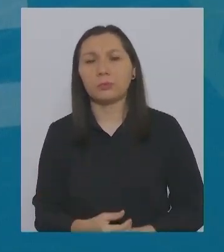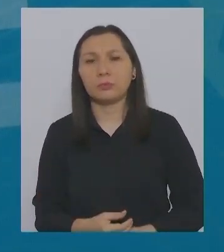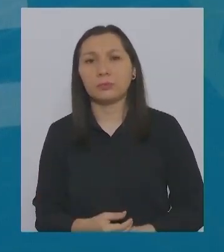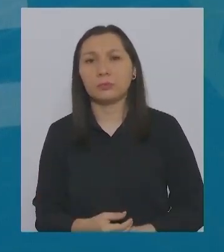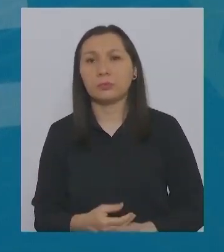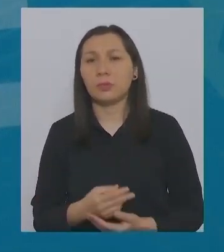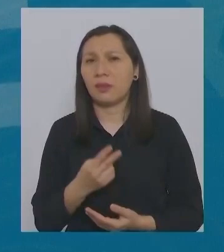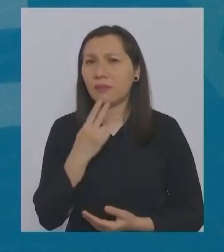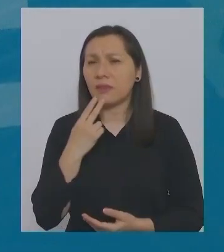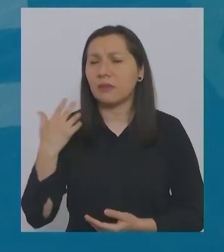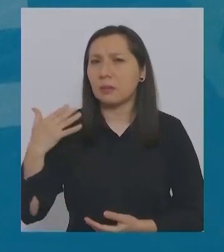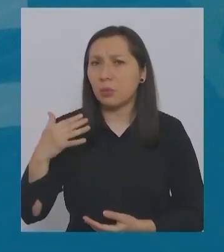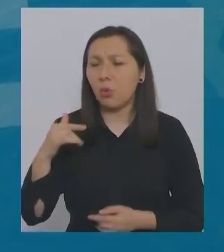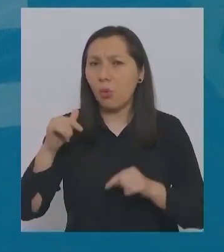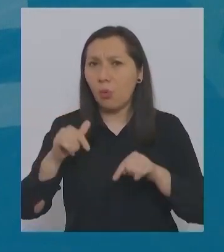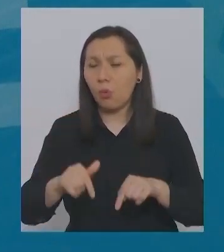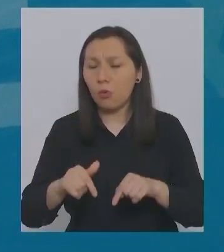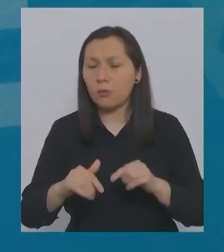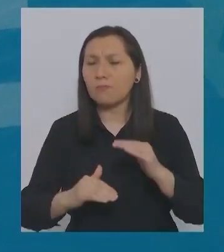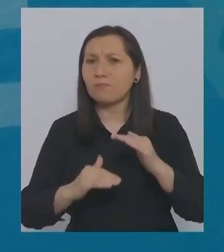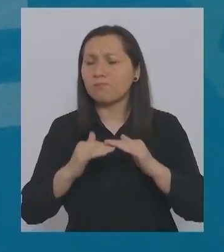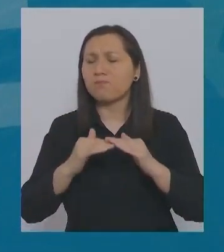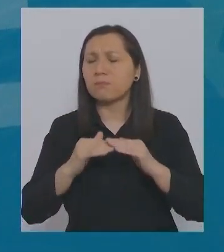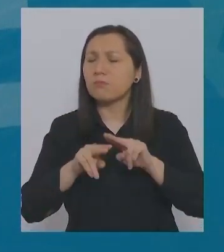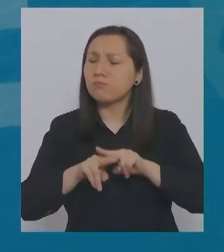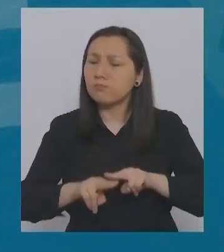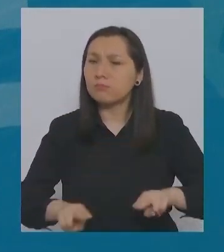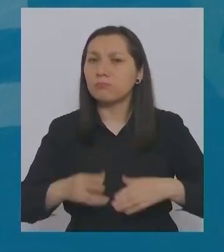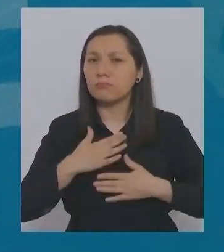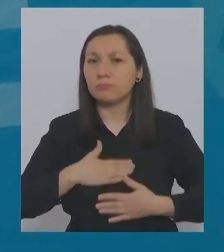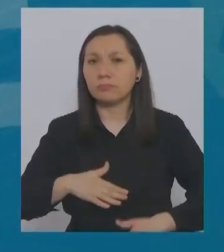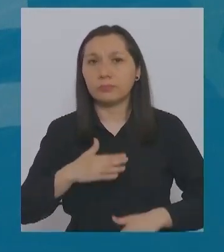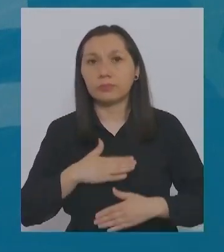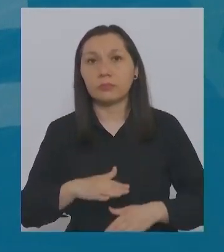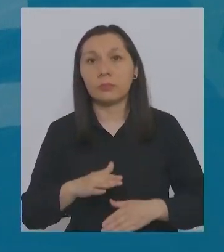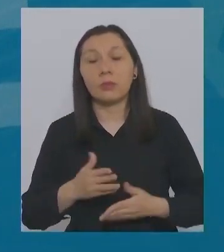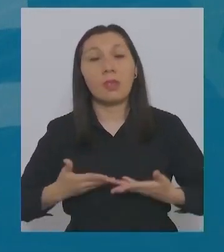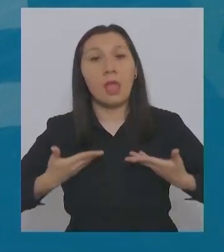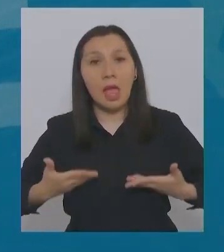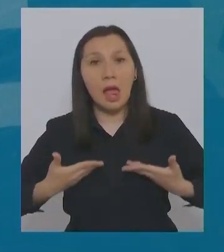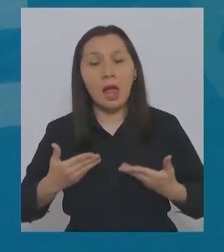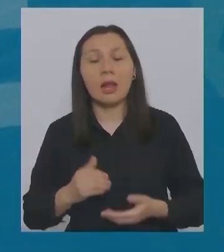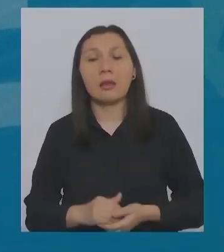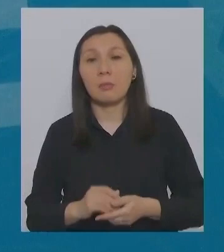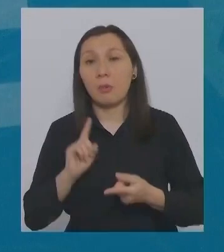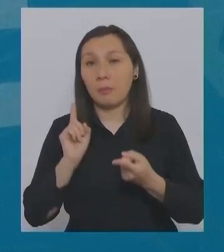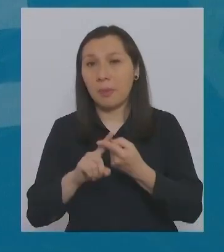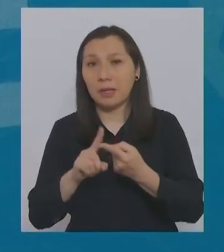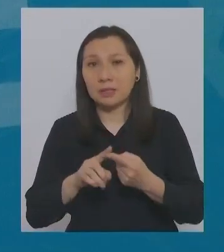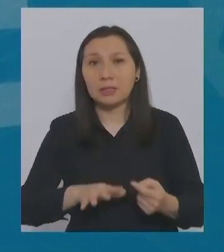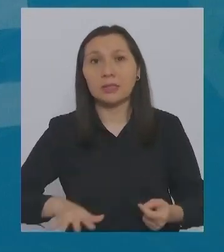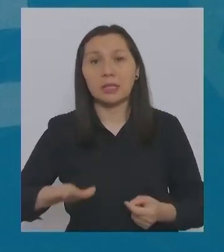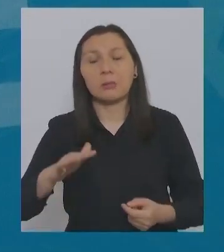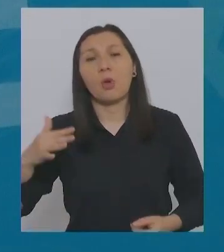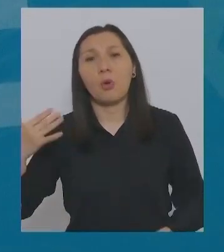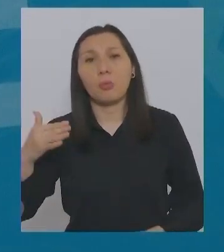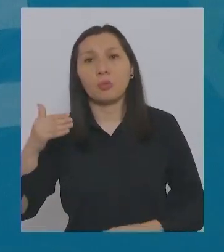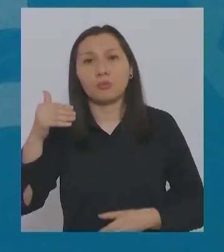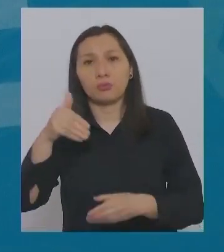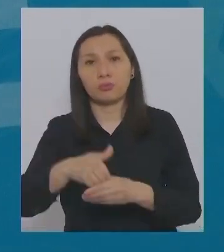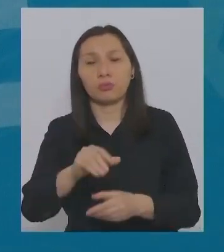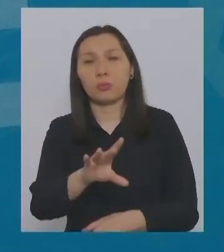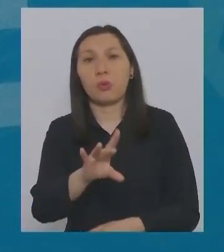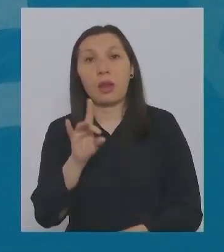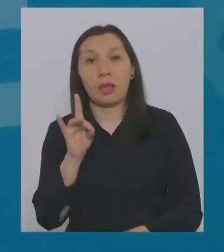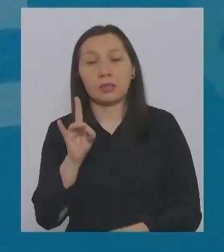Vivamos este importante día con la máxima tranquilidad y con entusiasmo. Y participemos en estas importantes elecciones